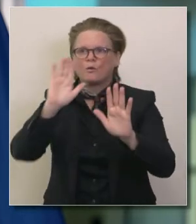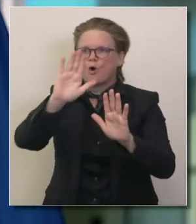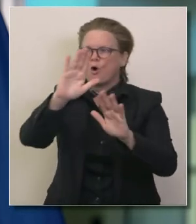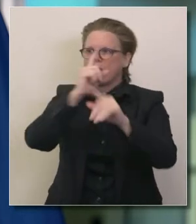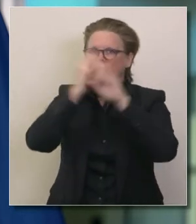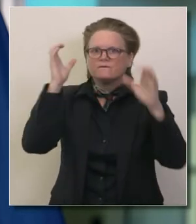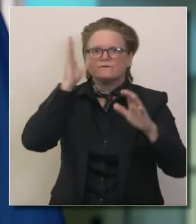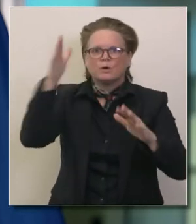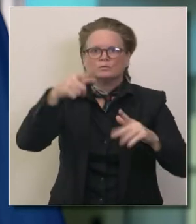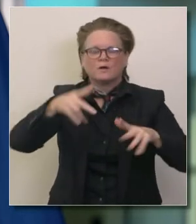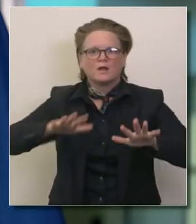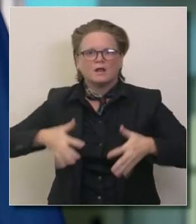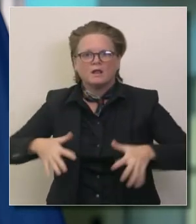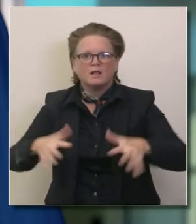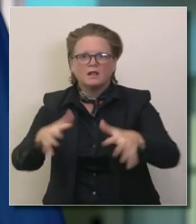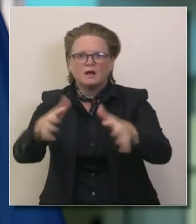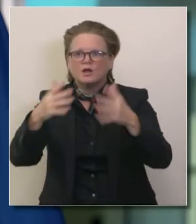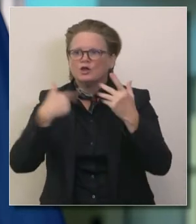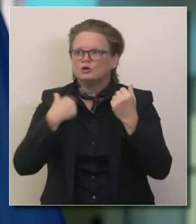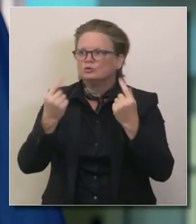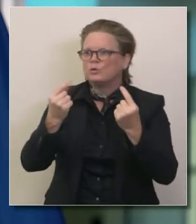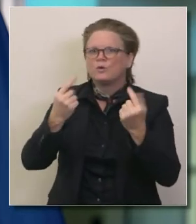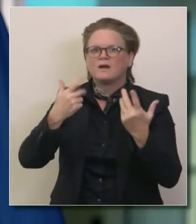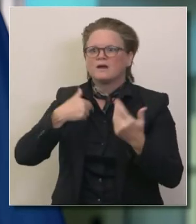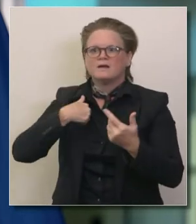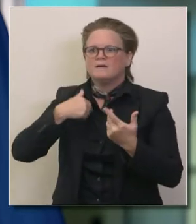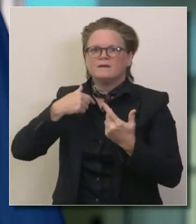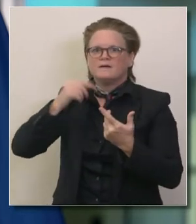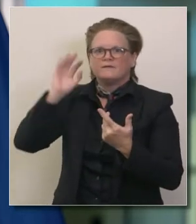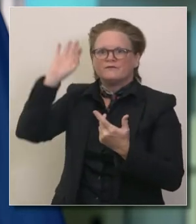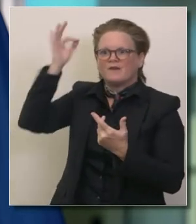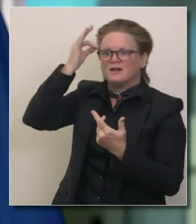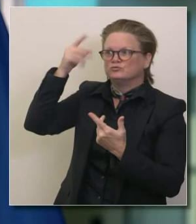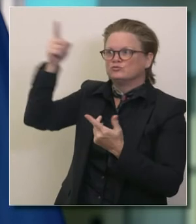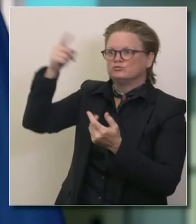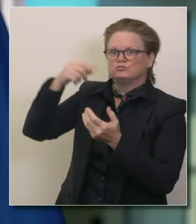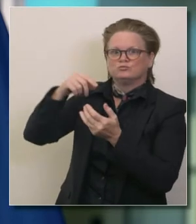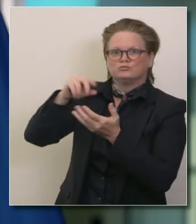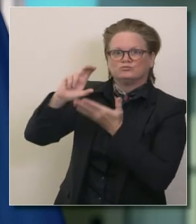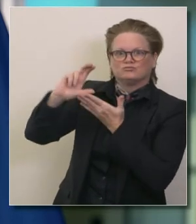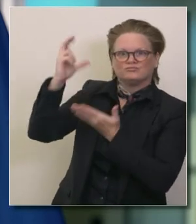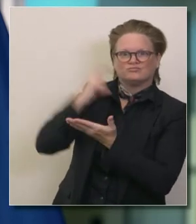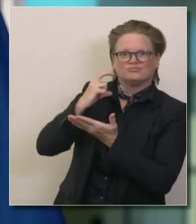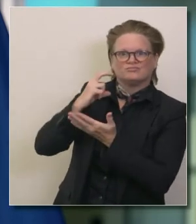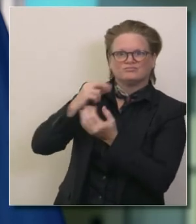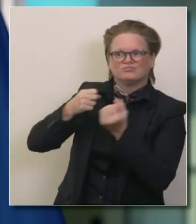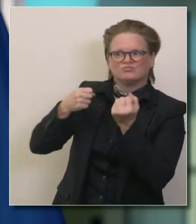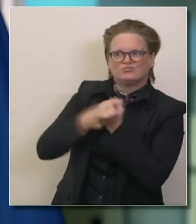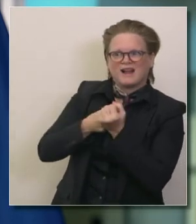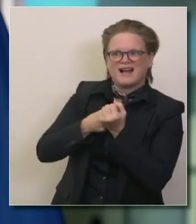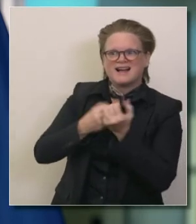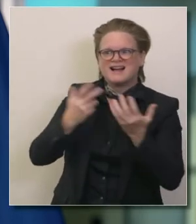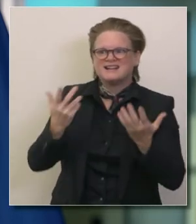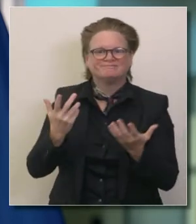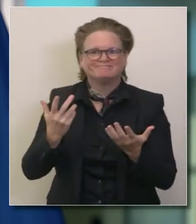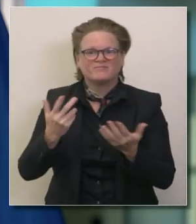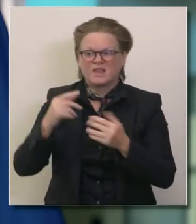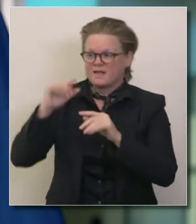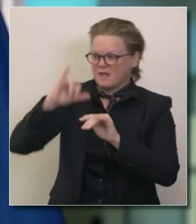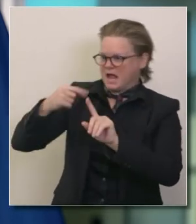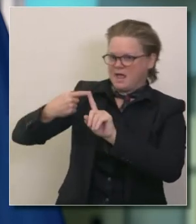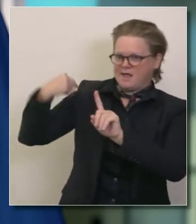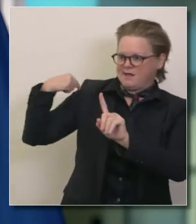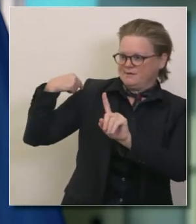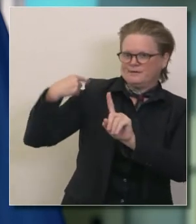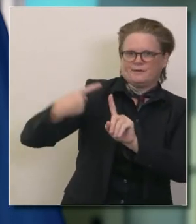profesionales en el futuro así que necesitamos que el gobierno federal reconozca esto y que reconcilie el hecho de que no están haciendo